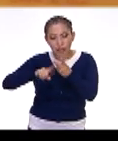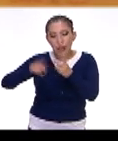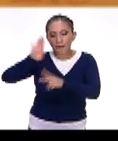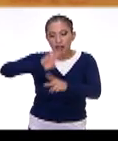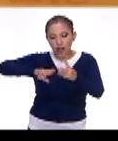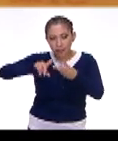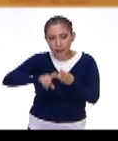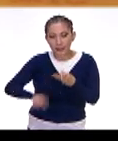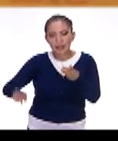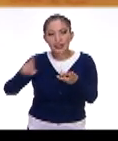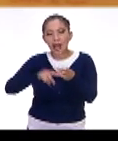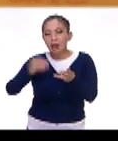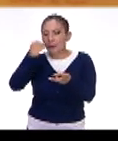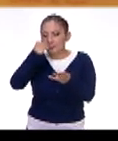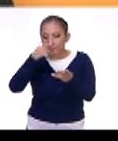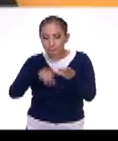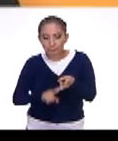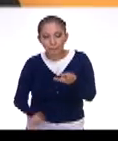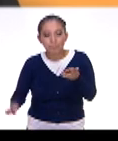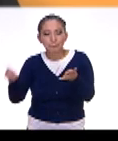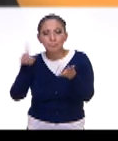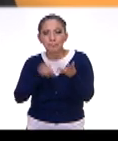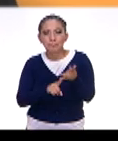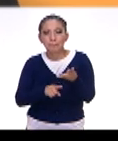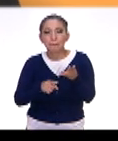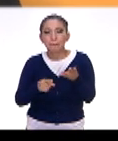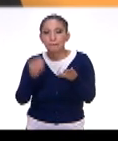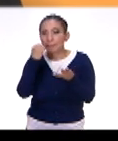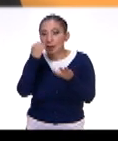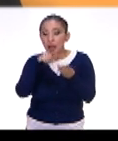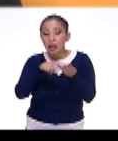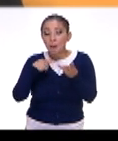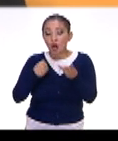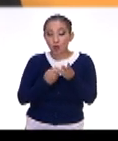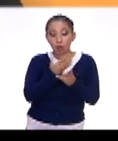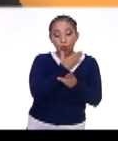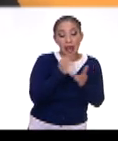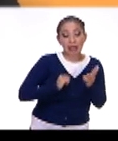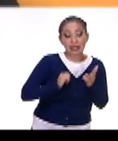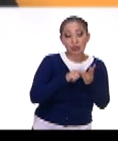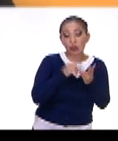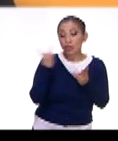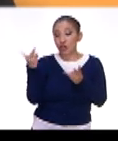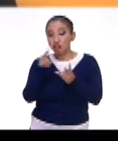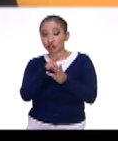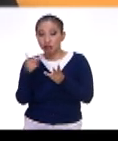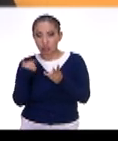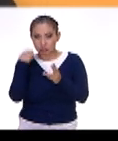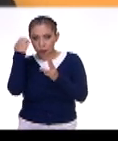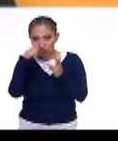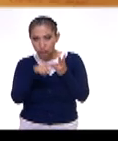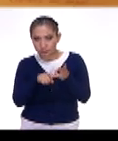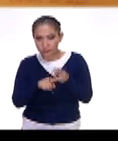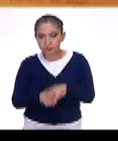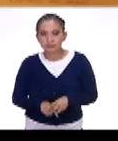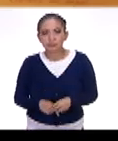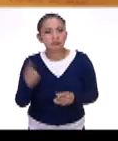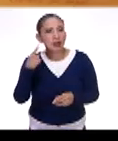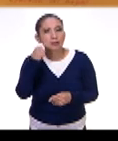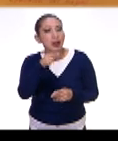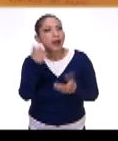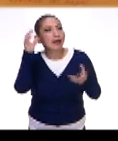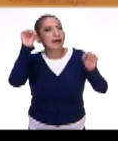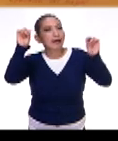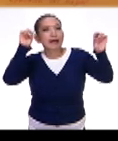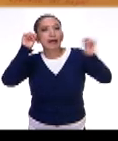biología, gastronomía, gastronomía. Gastronomía contemporánea y gastronomía tradicional, de eso va la exposición. Oye, pero ¿para qué nos